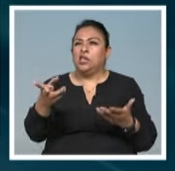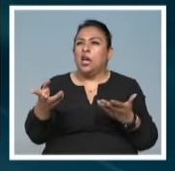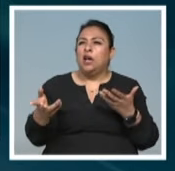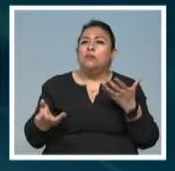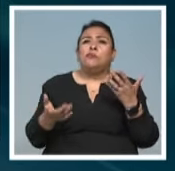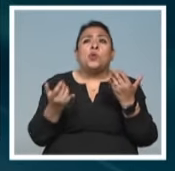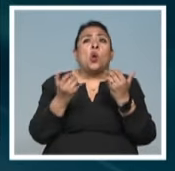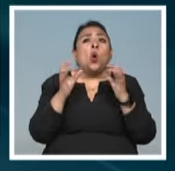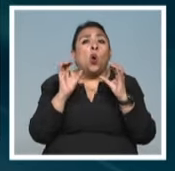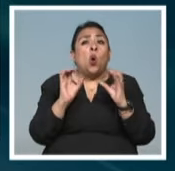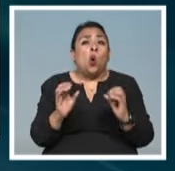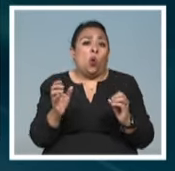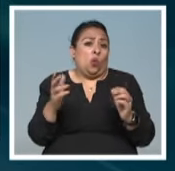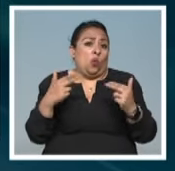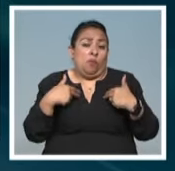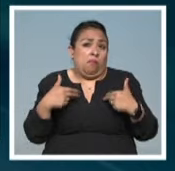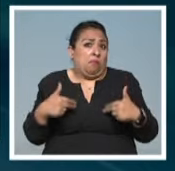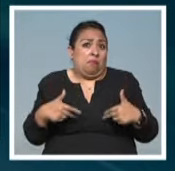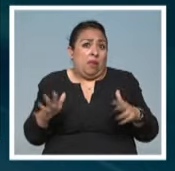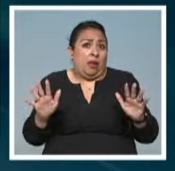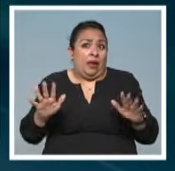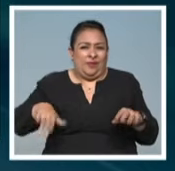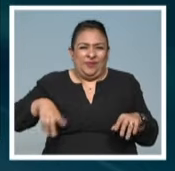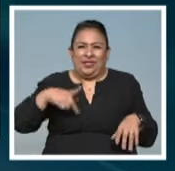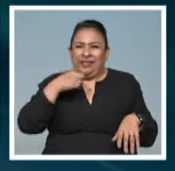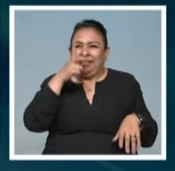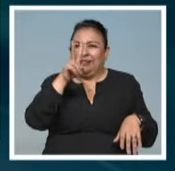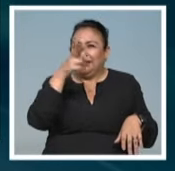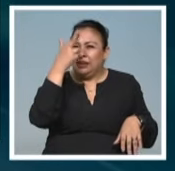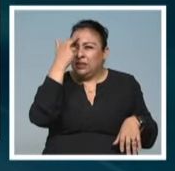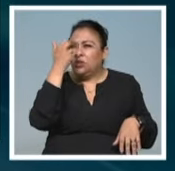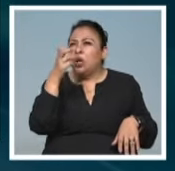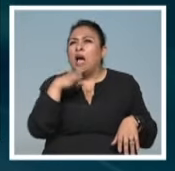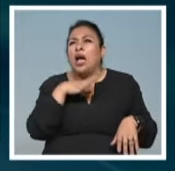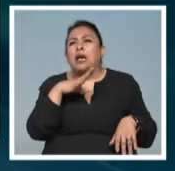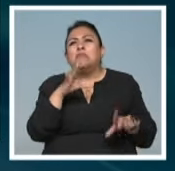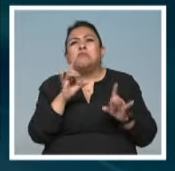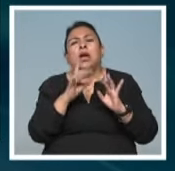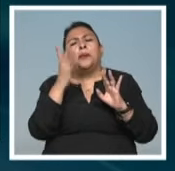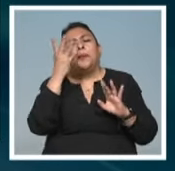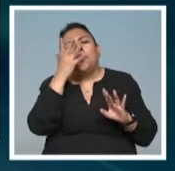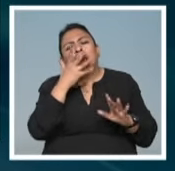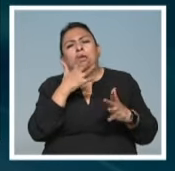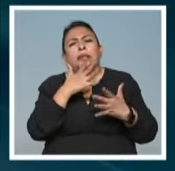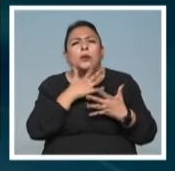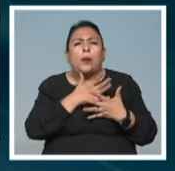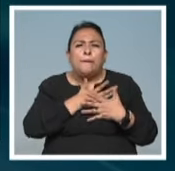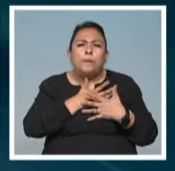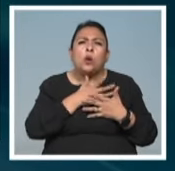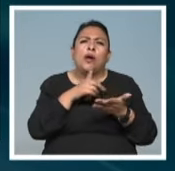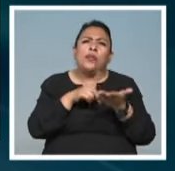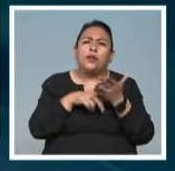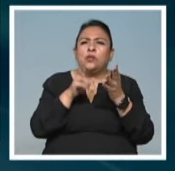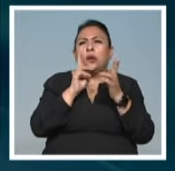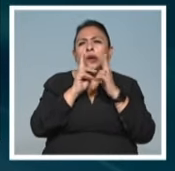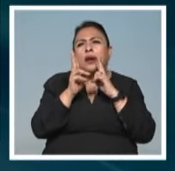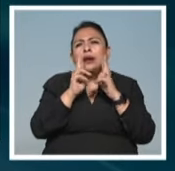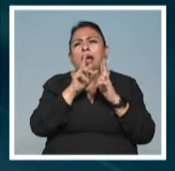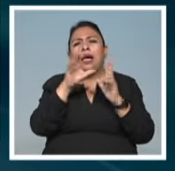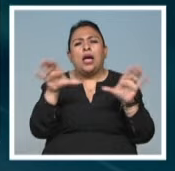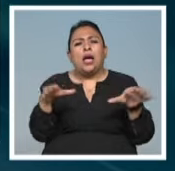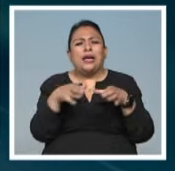incluso al estado humano, como lo mencionas. Hay momentos como entrañables, amorosos, que generan narrativas particulares de una